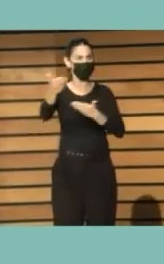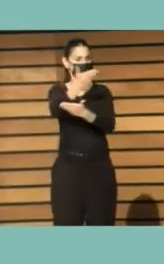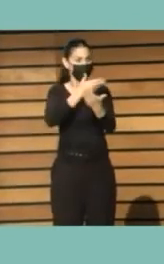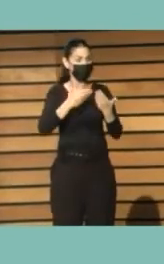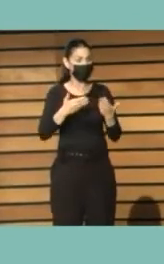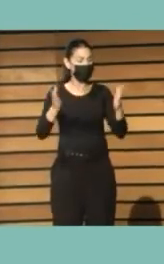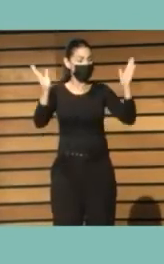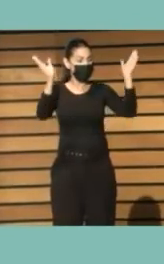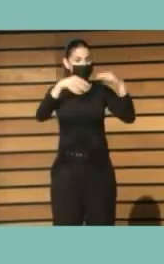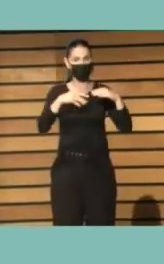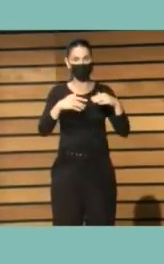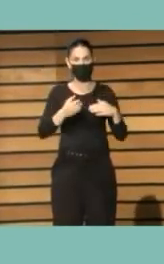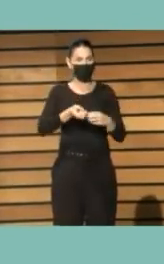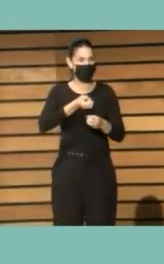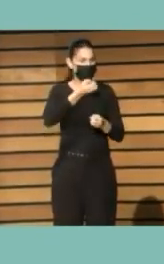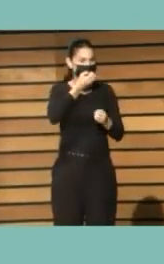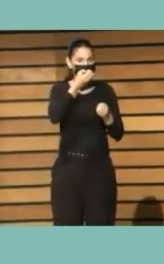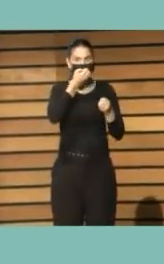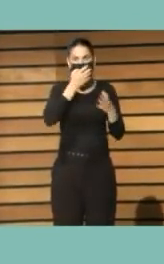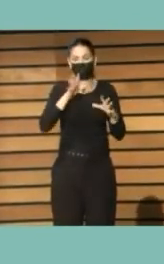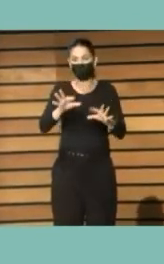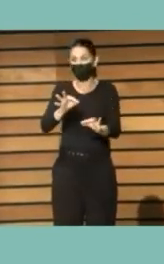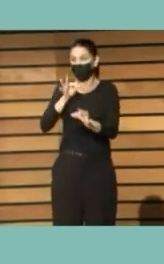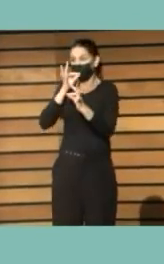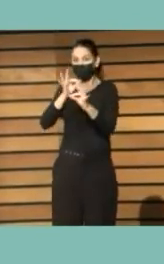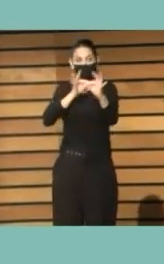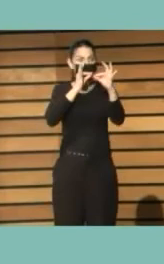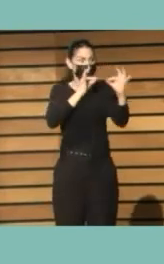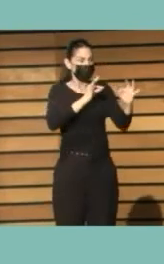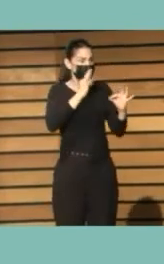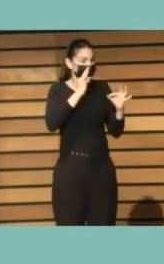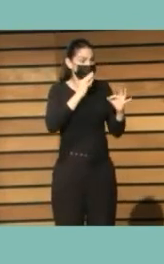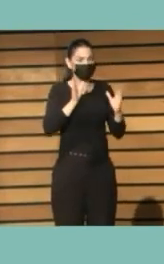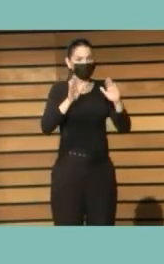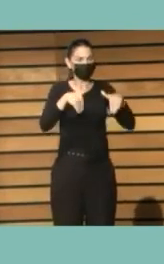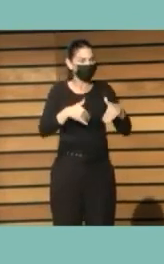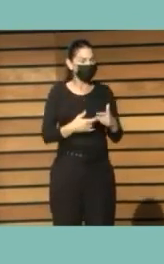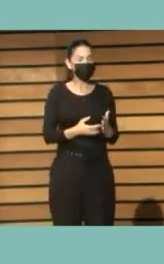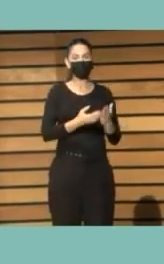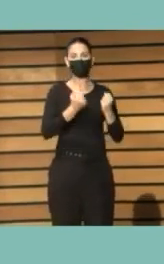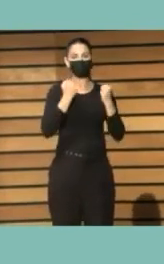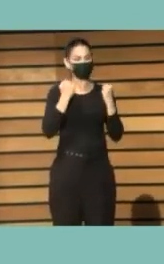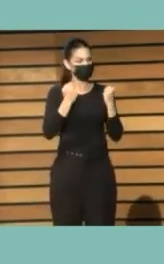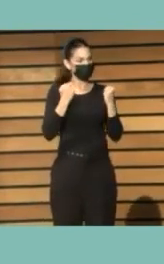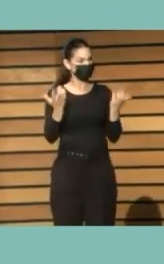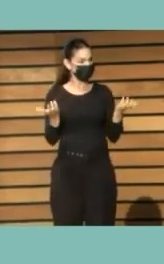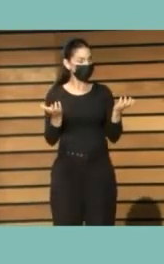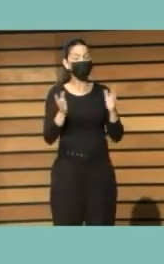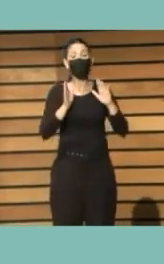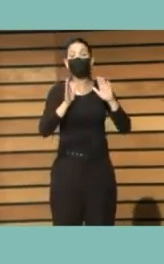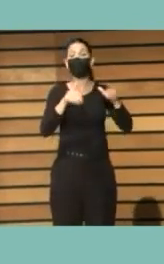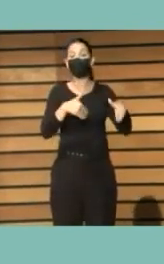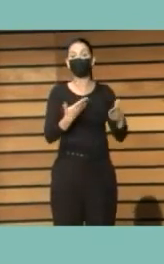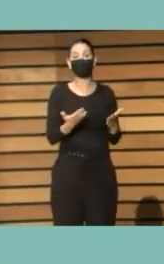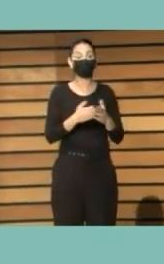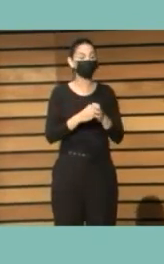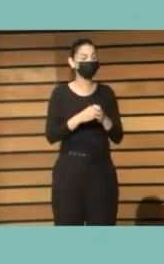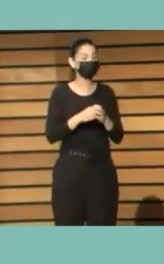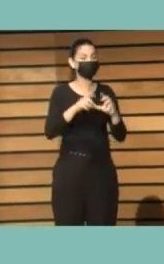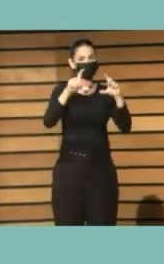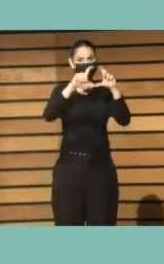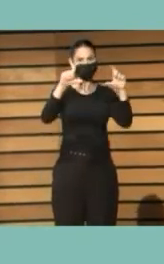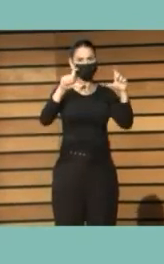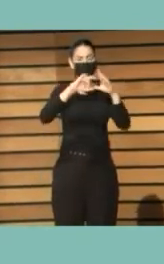que no se nos habían ocurrido y viceversa y son experiencias muy enriquecedoras de hecho el Erasmus no es la